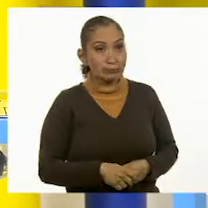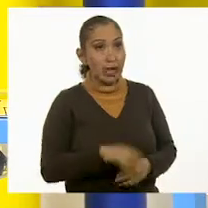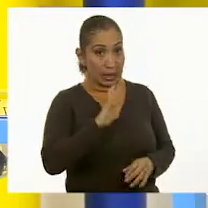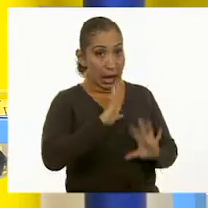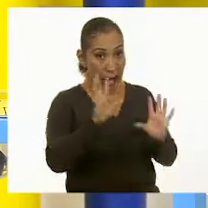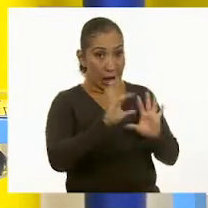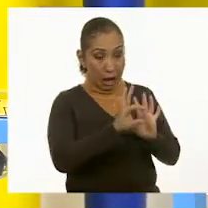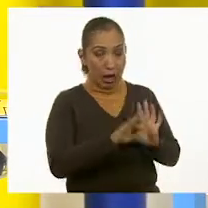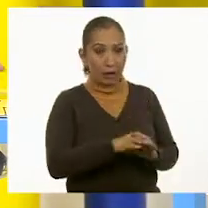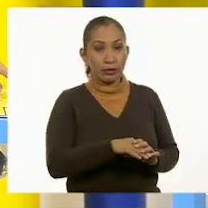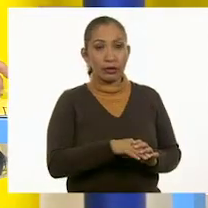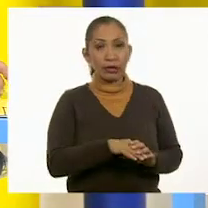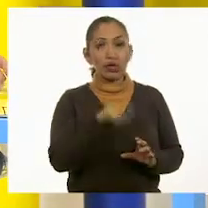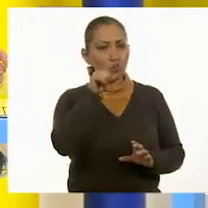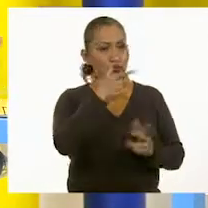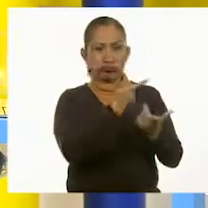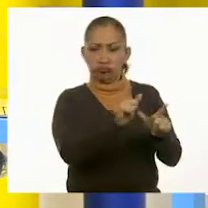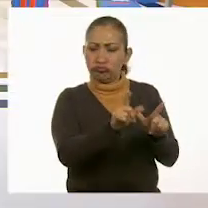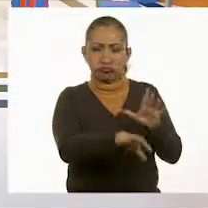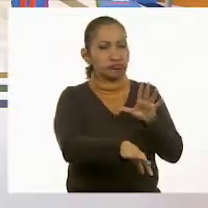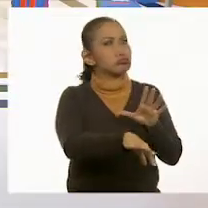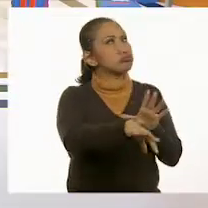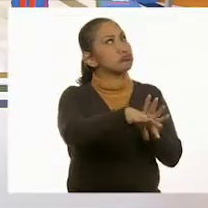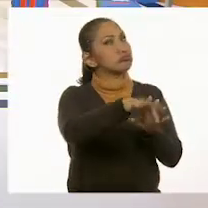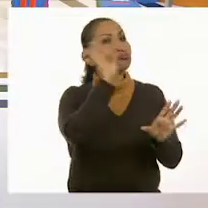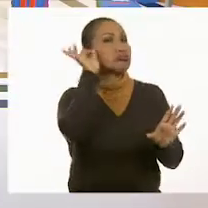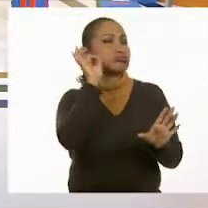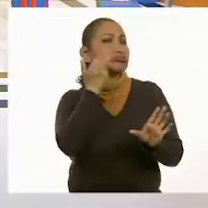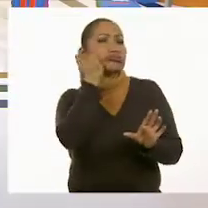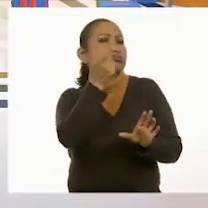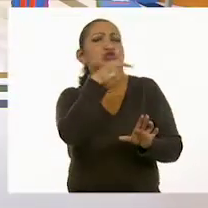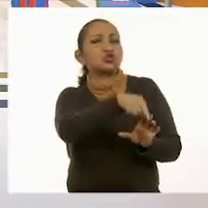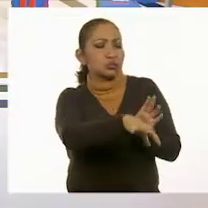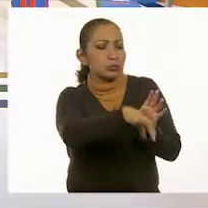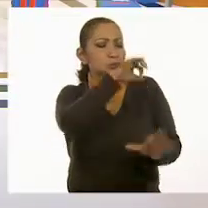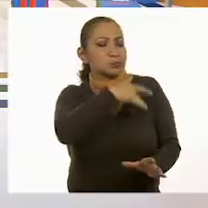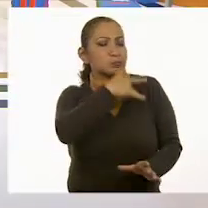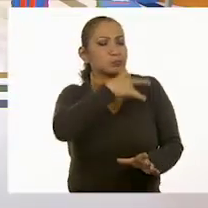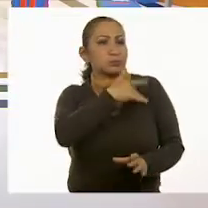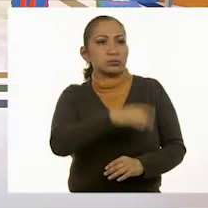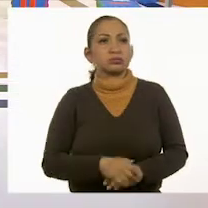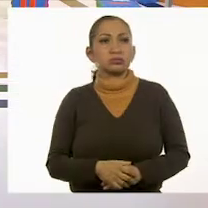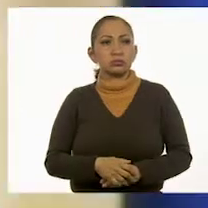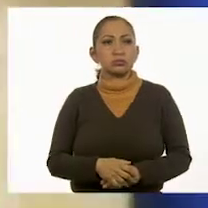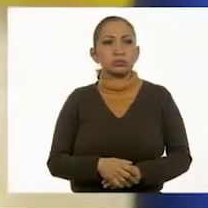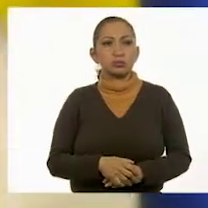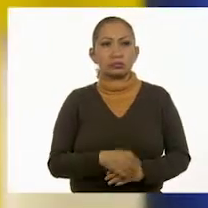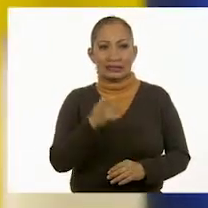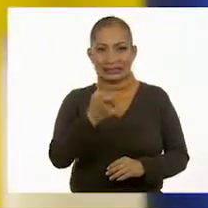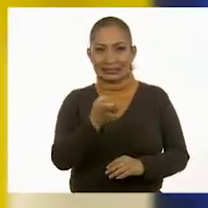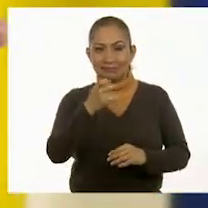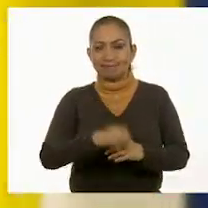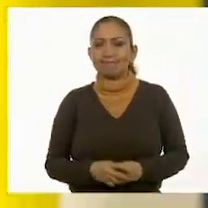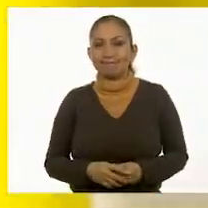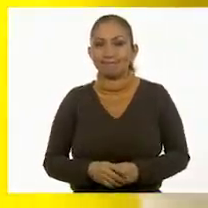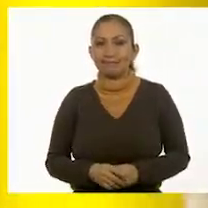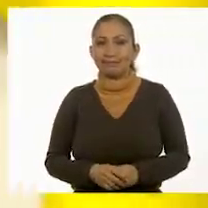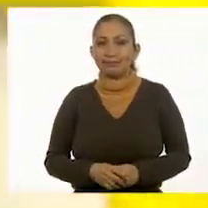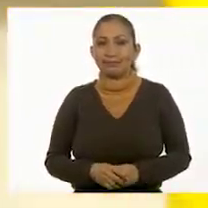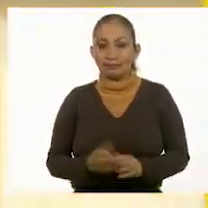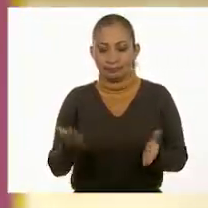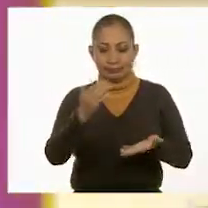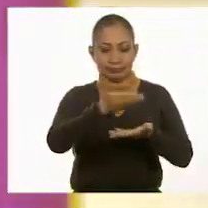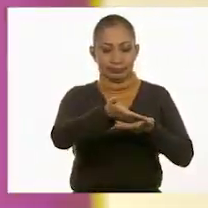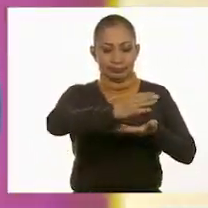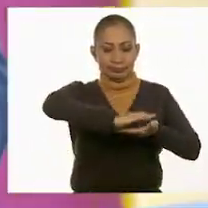saco ya? Sí, puedes tomar el papelito. Al azar, entonces. El que tú quieras. El que yo quiera. Pues tomemos este. Cerremos la